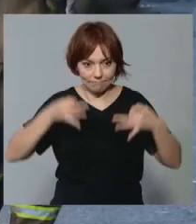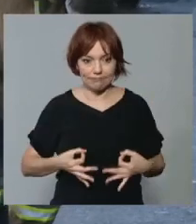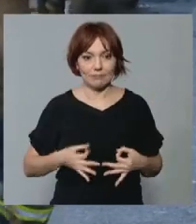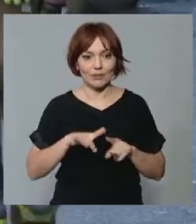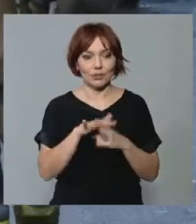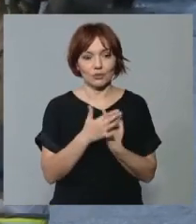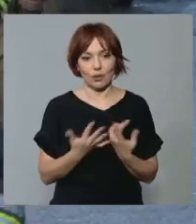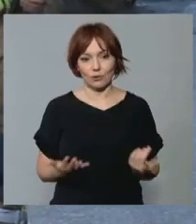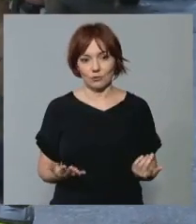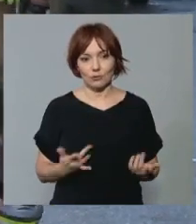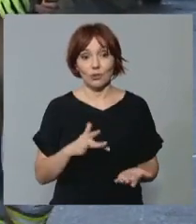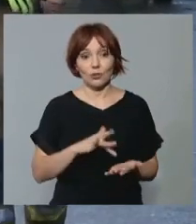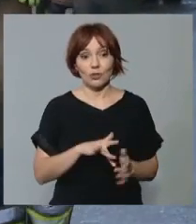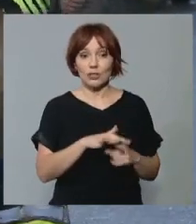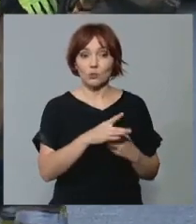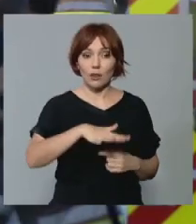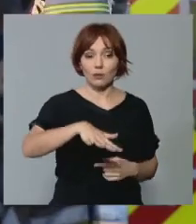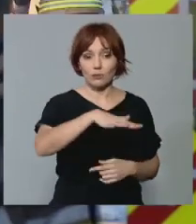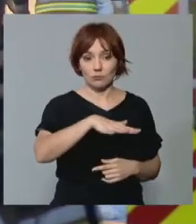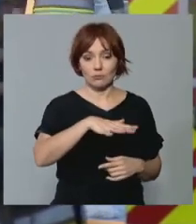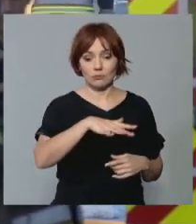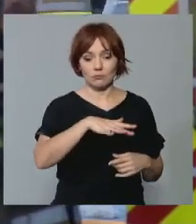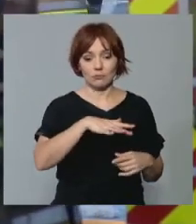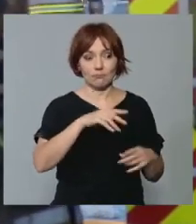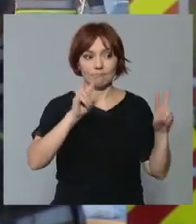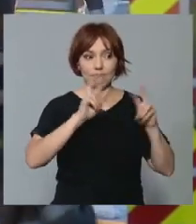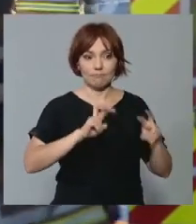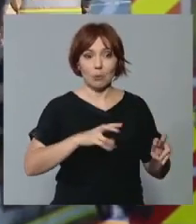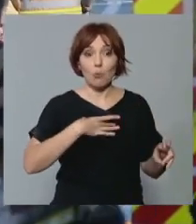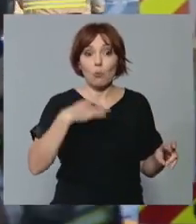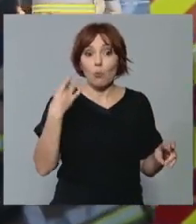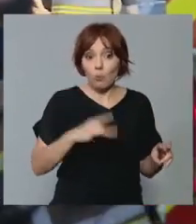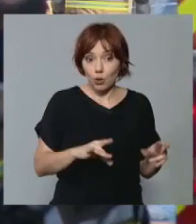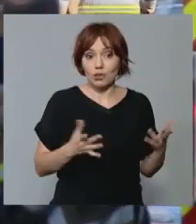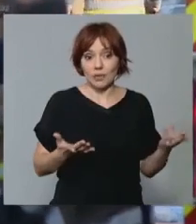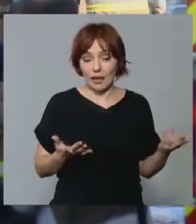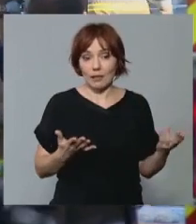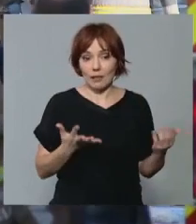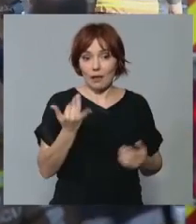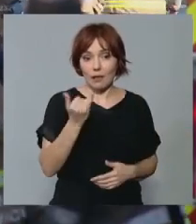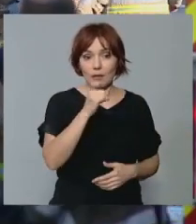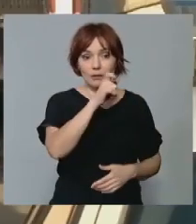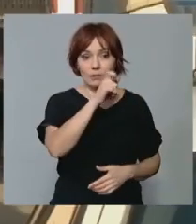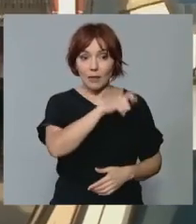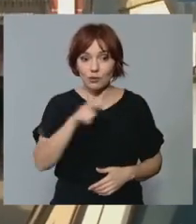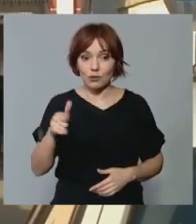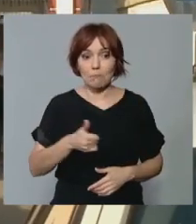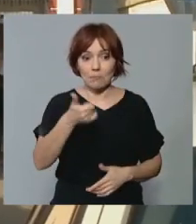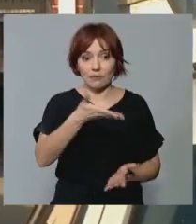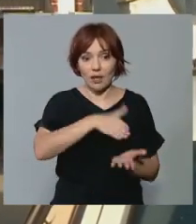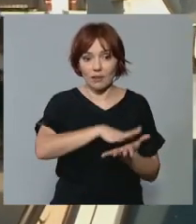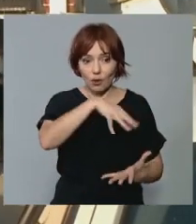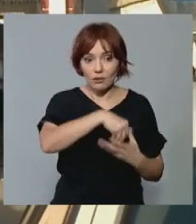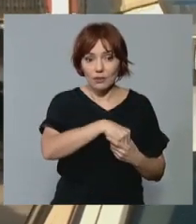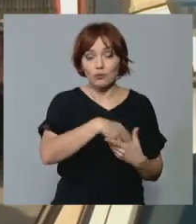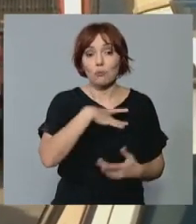que por las condiciones en las que se ha producido el siniestro, cabe la posibilidad todavía de encontrar algún cuerpo fallecido en el interior,